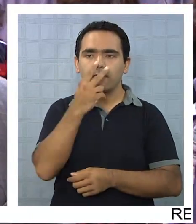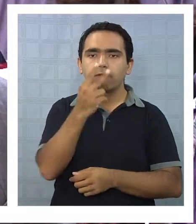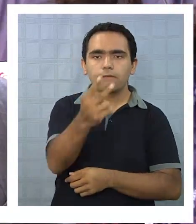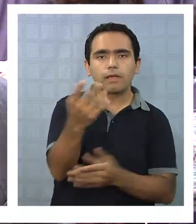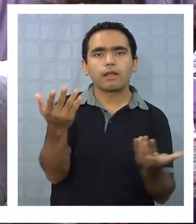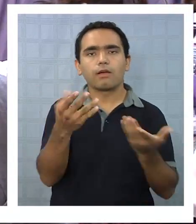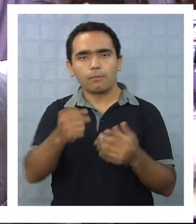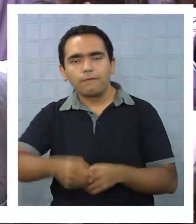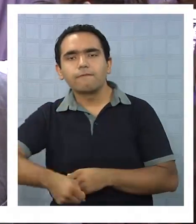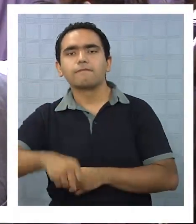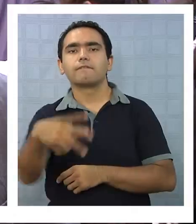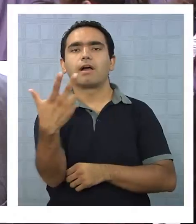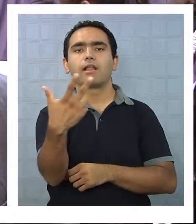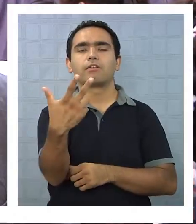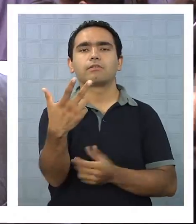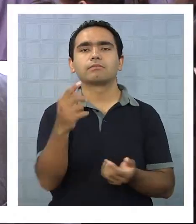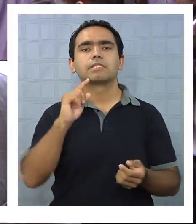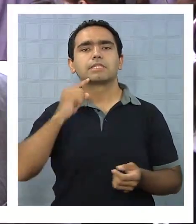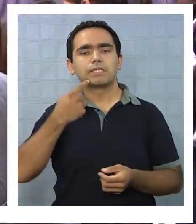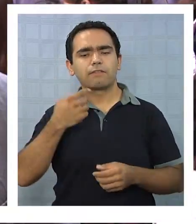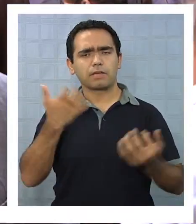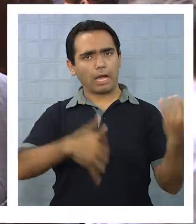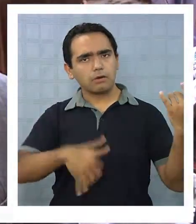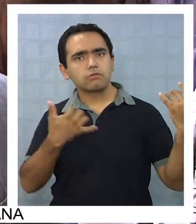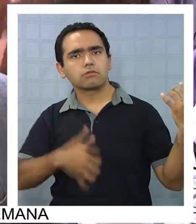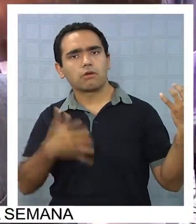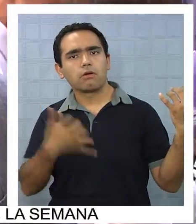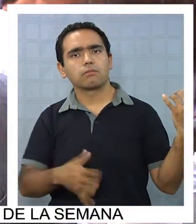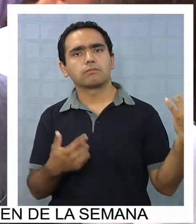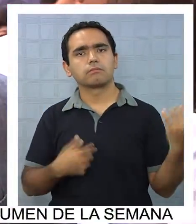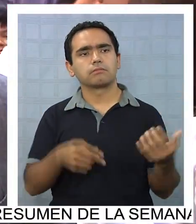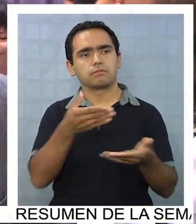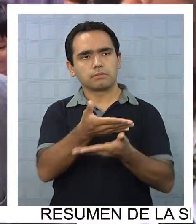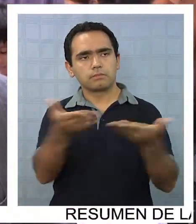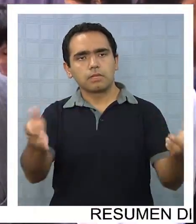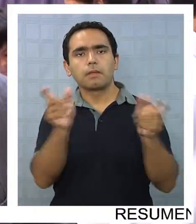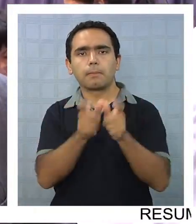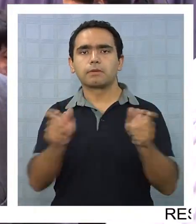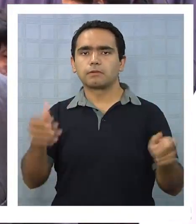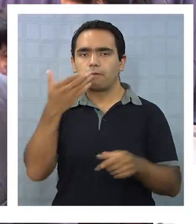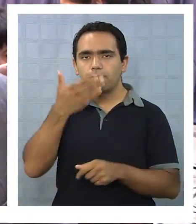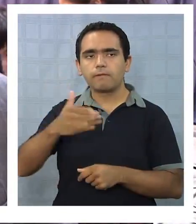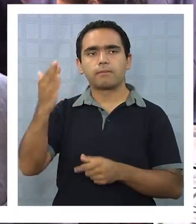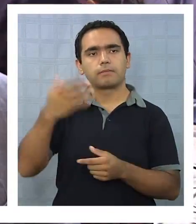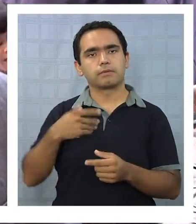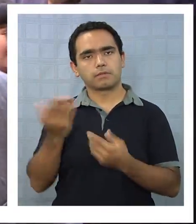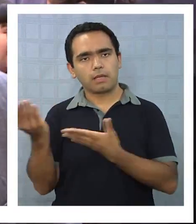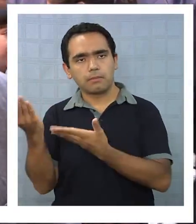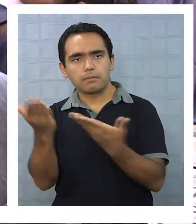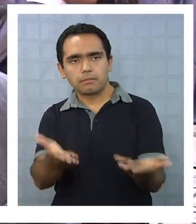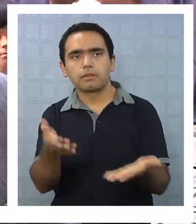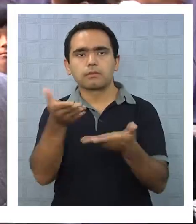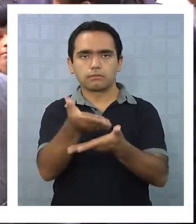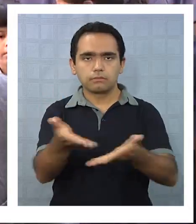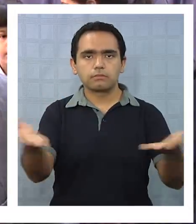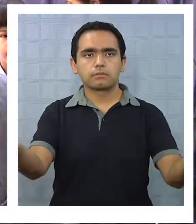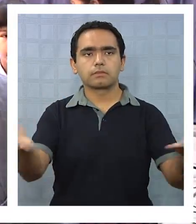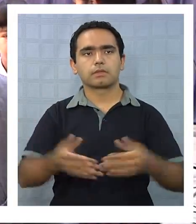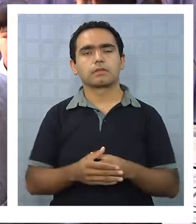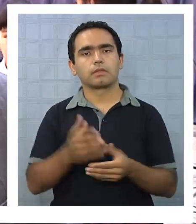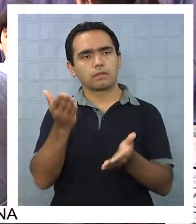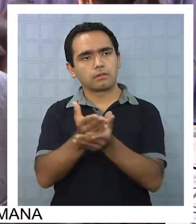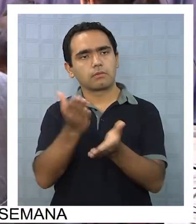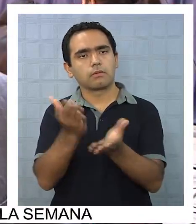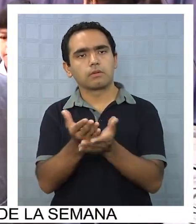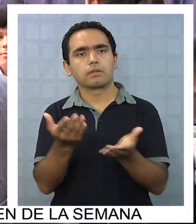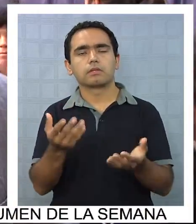apreciar y valorar lo que es el rock en los exponentes que en estos momentos teníamos como invitados en el establecimiento. Así